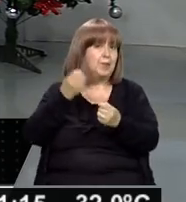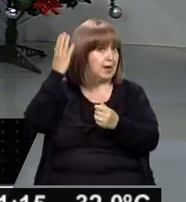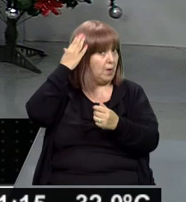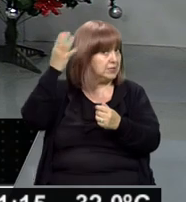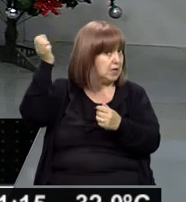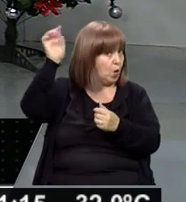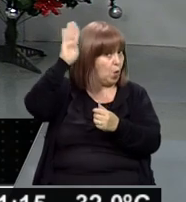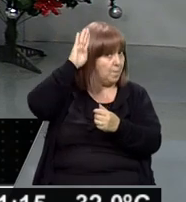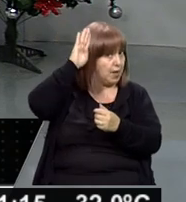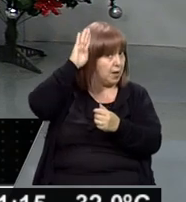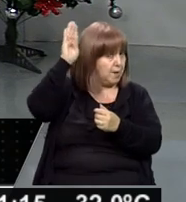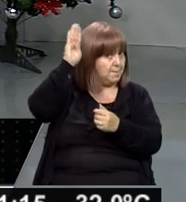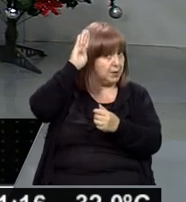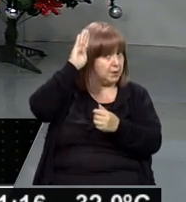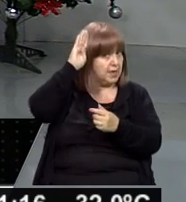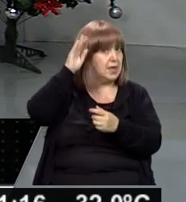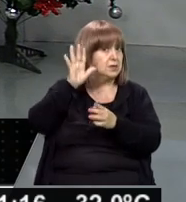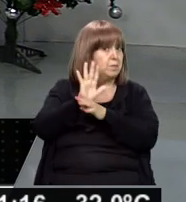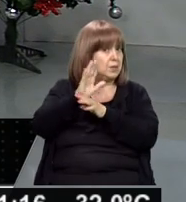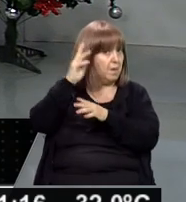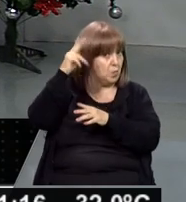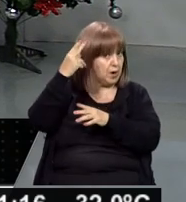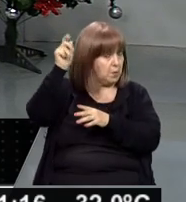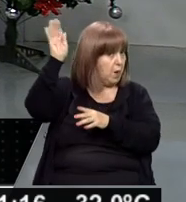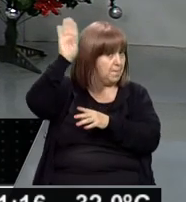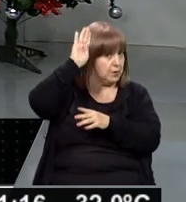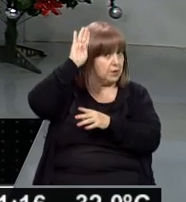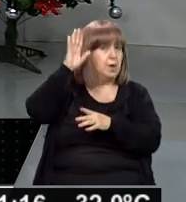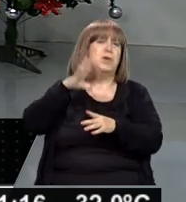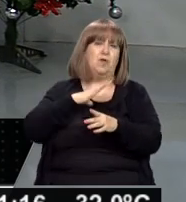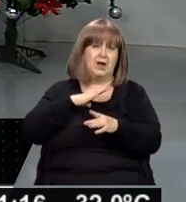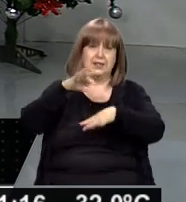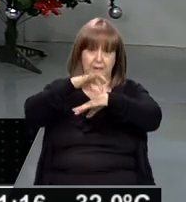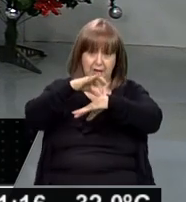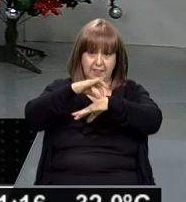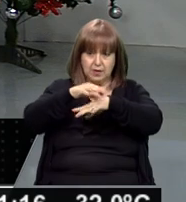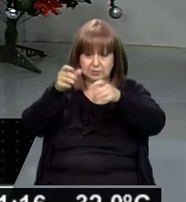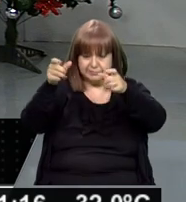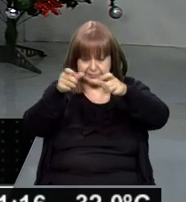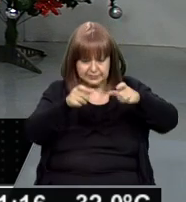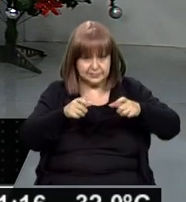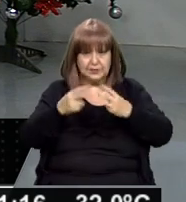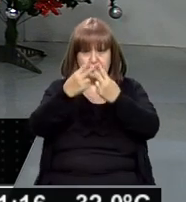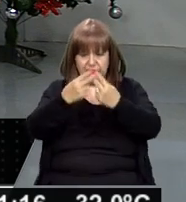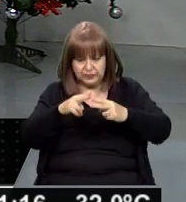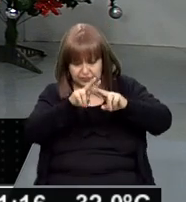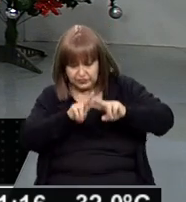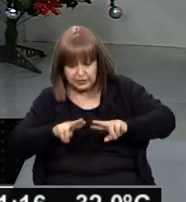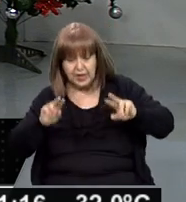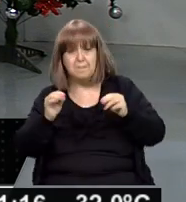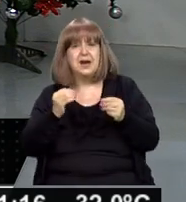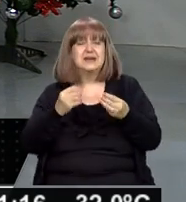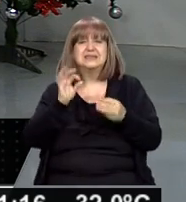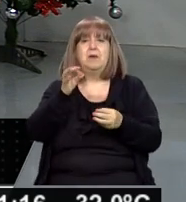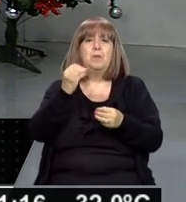cabeza, que habría sido lo que le ocasionó la muerte. Obviamente que hay que esperar el estudio del cuerpo médico forense para determinar cuál fue la causa de